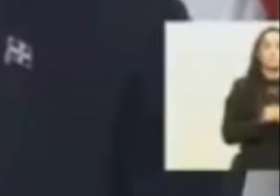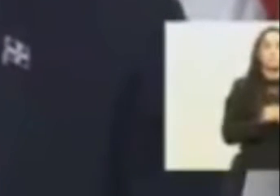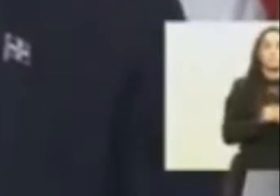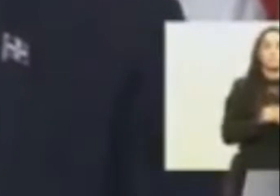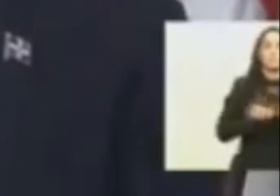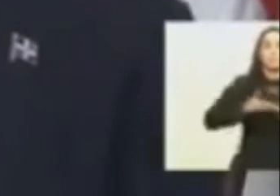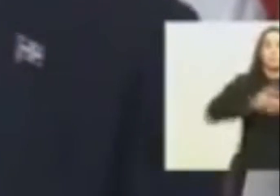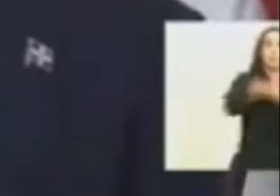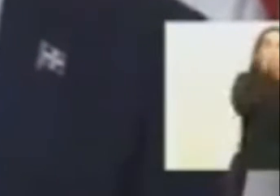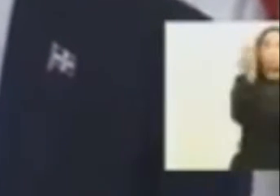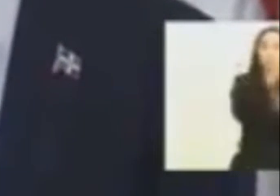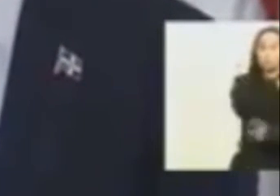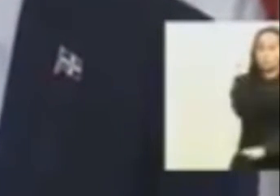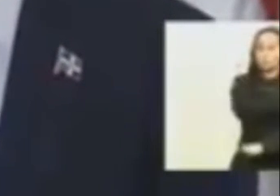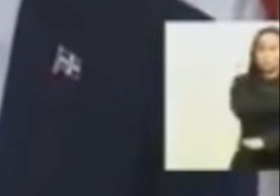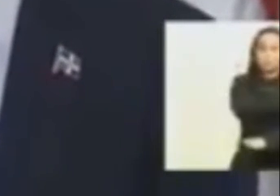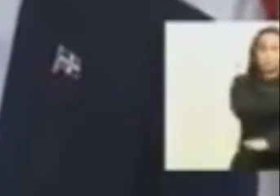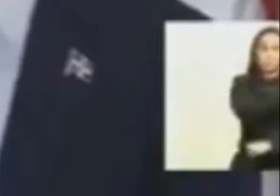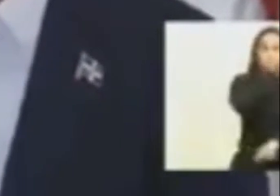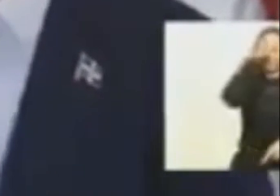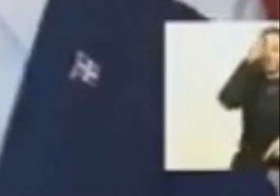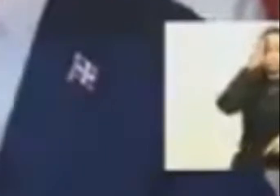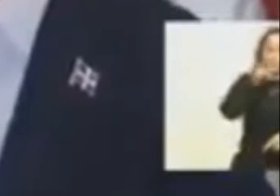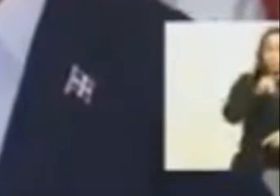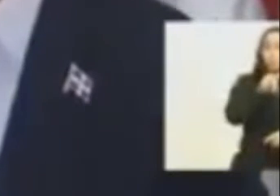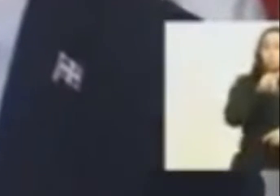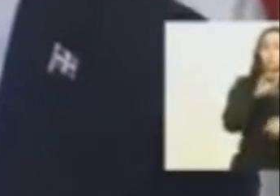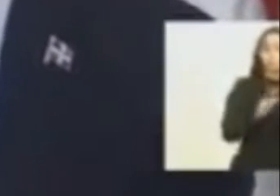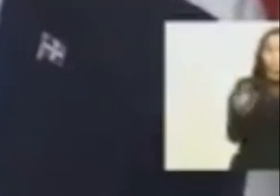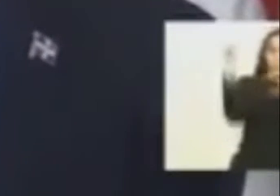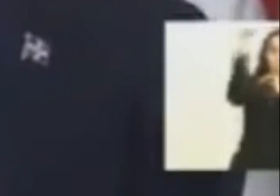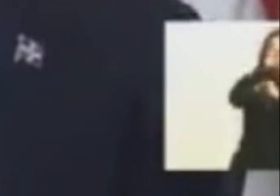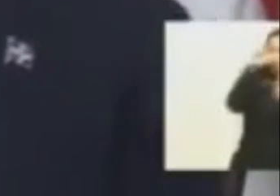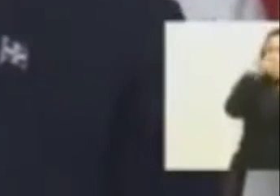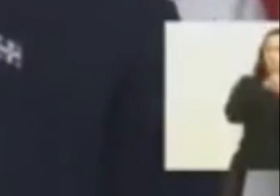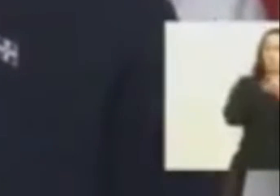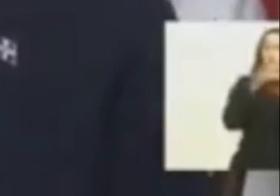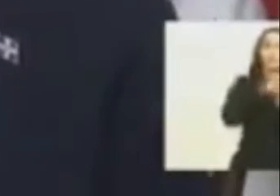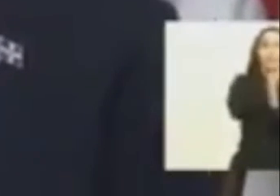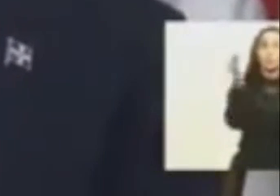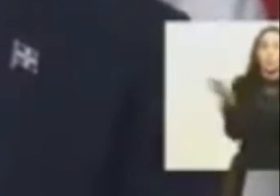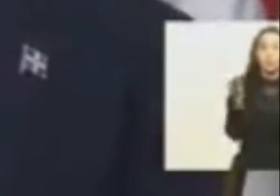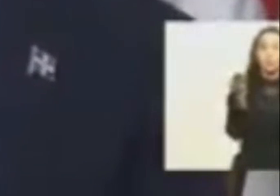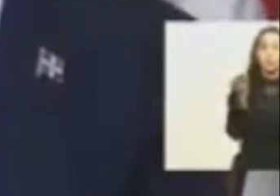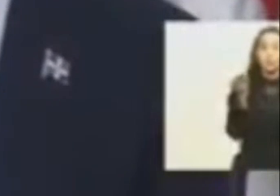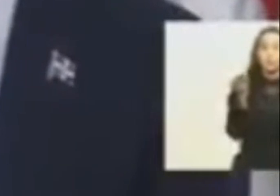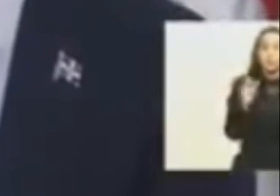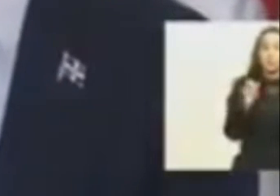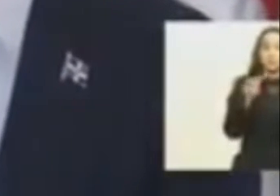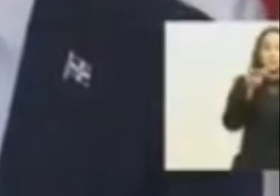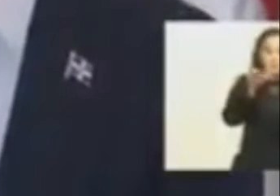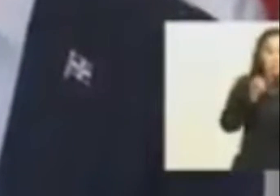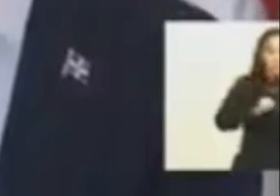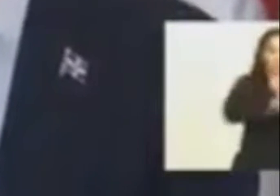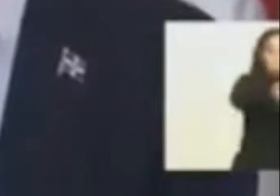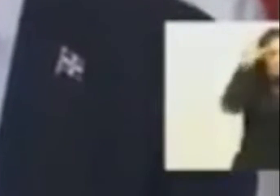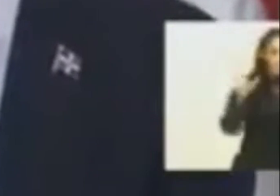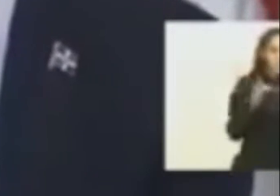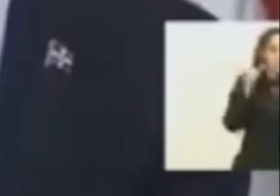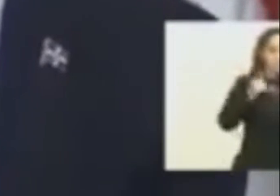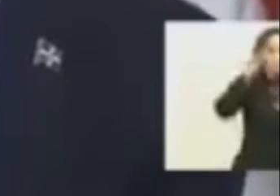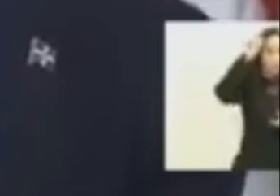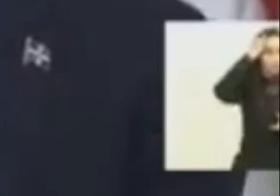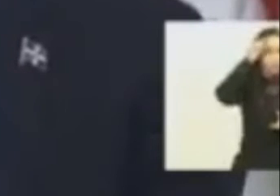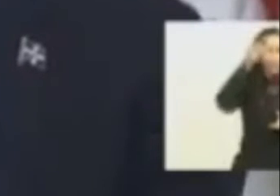No hay rango aquí que puede estar por encima de la ley y que quede claro en